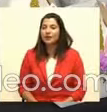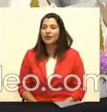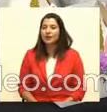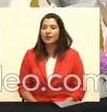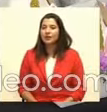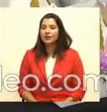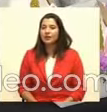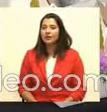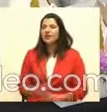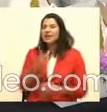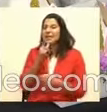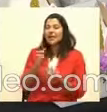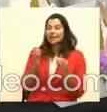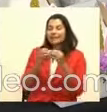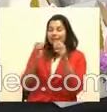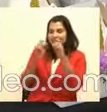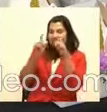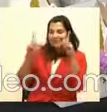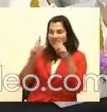¿Luis o ustedes? Bueno,